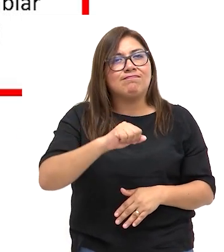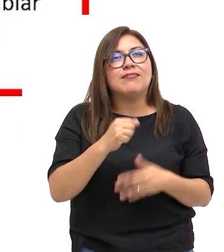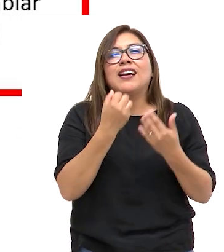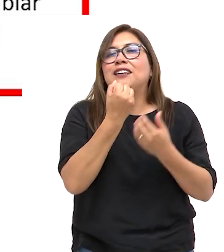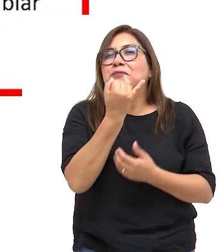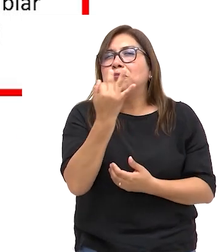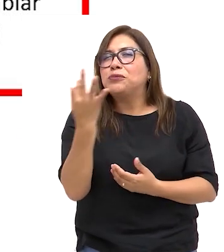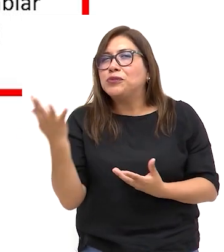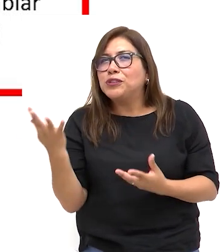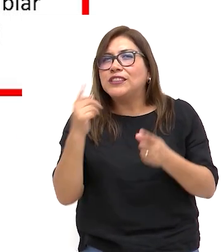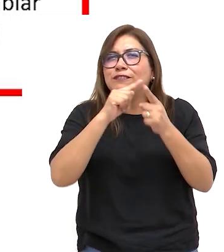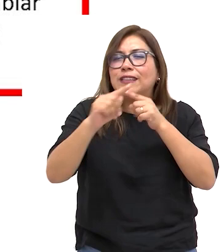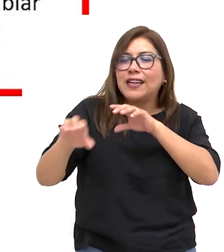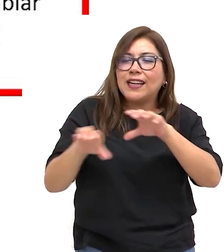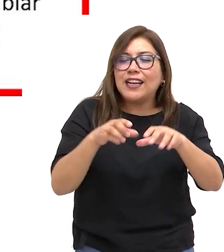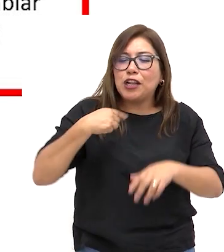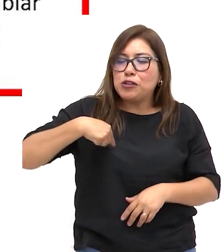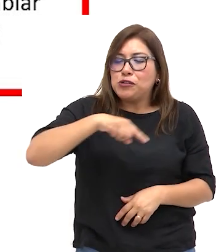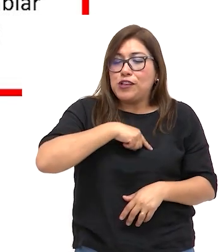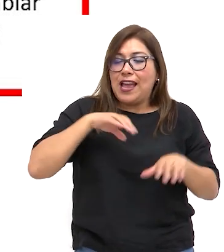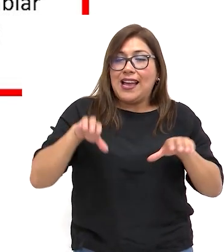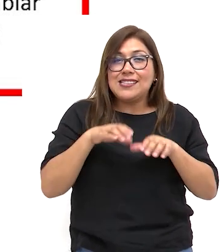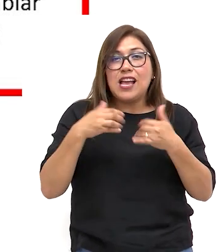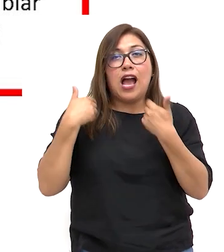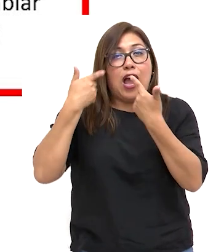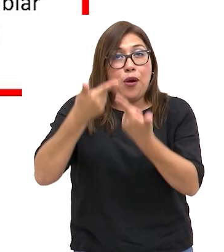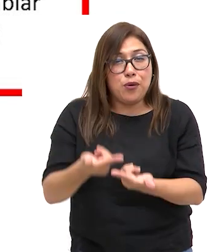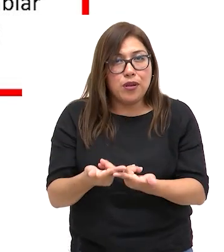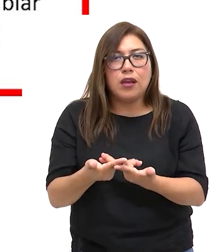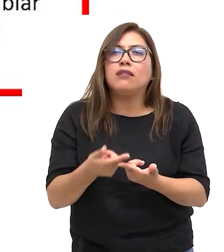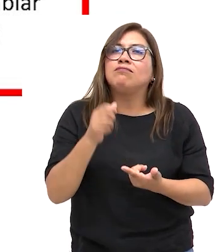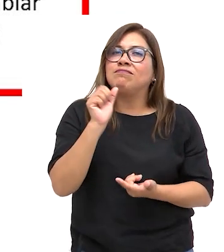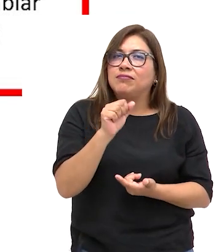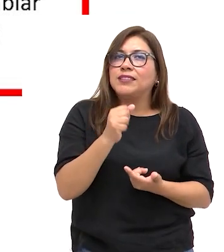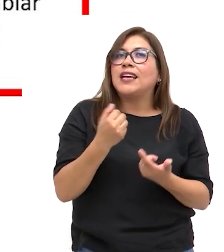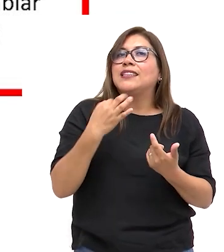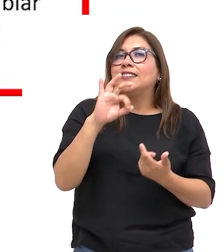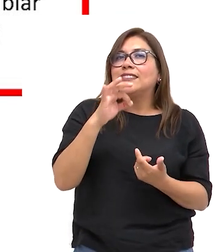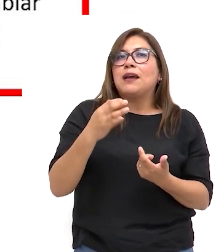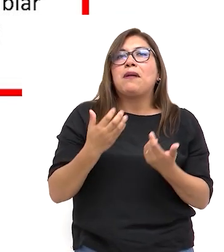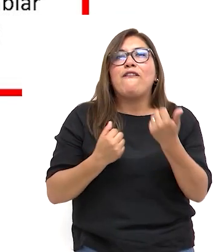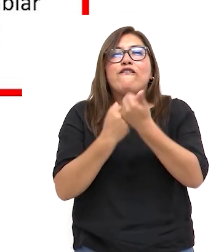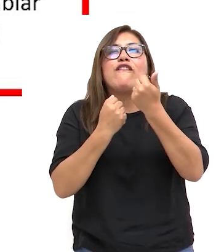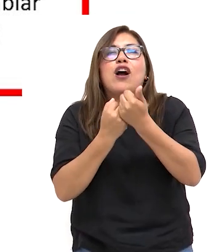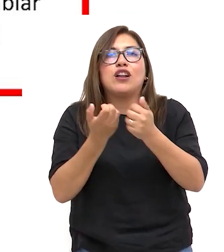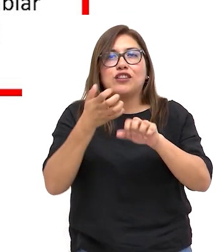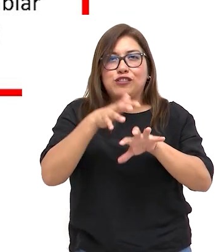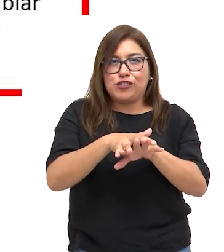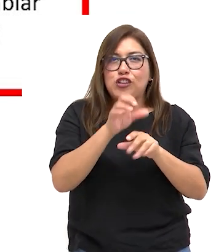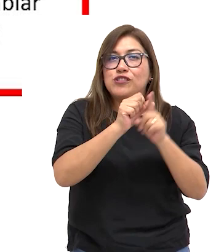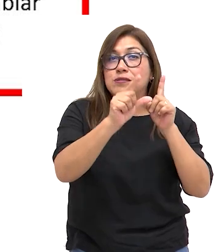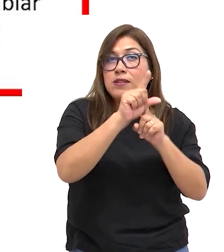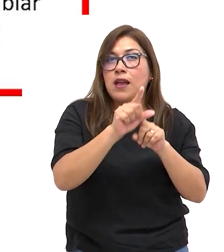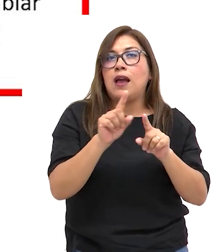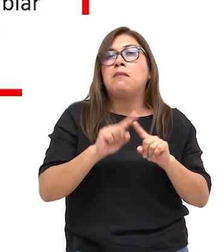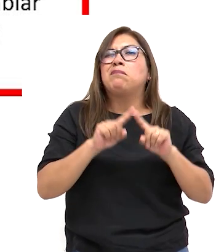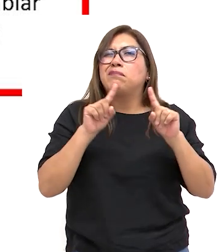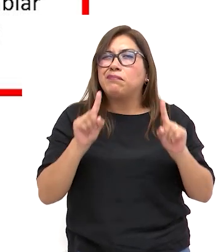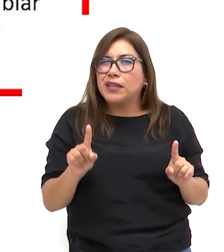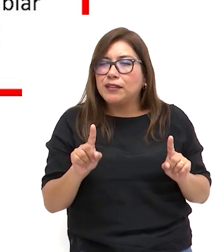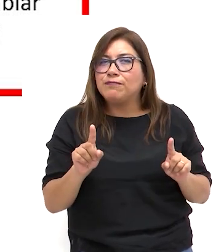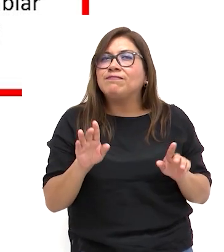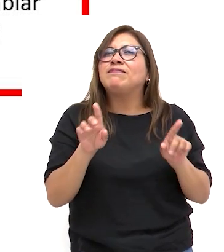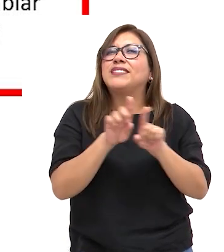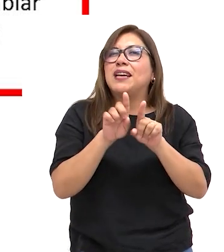Definitivamente, muchas de las acciones que realizamos hoy pretenden estar a favor de la inclusión social. Sin